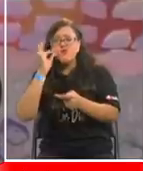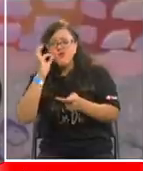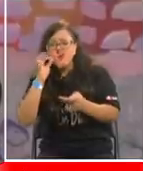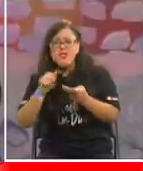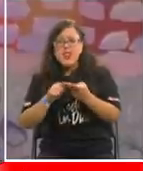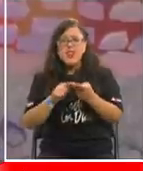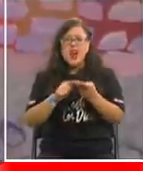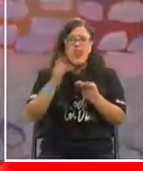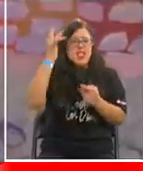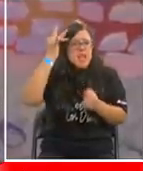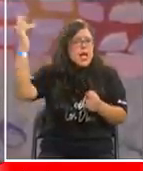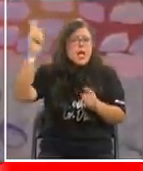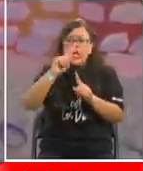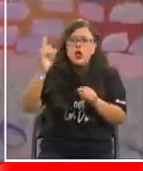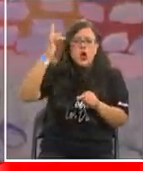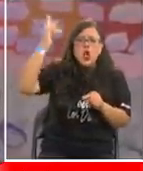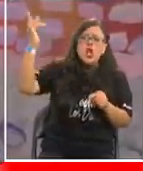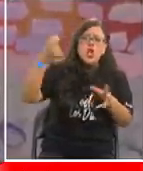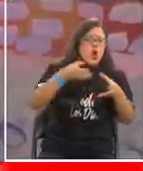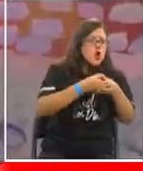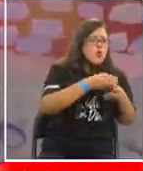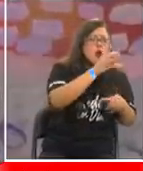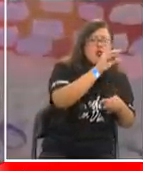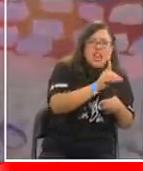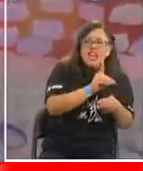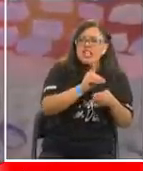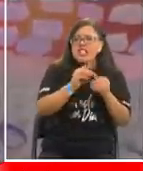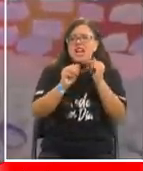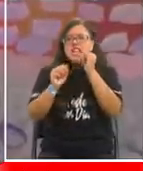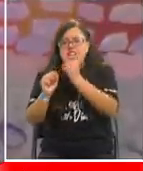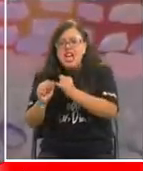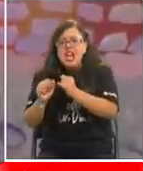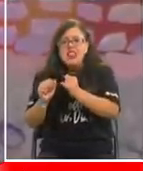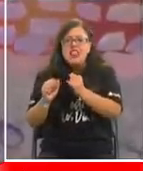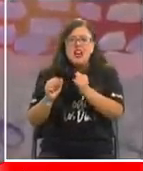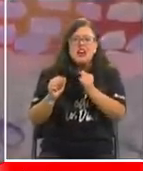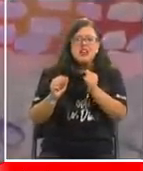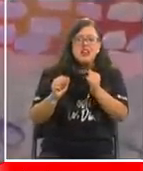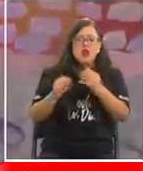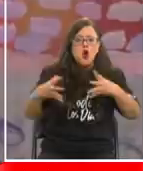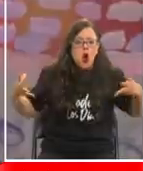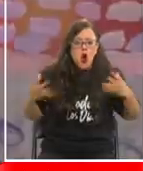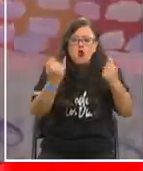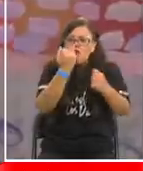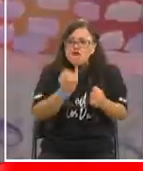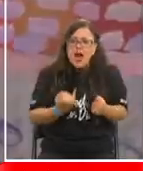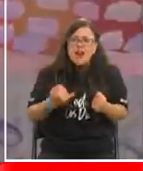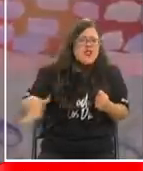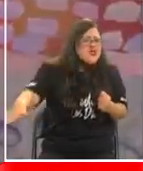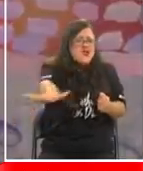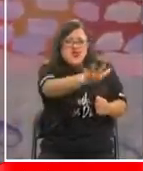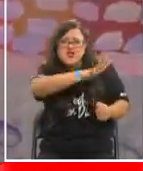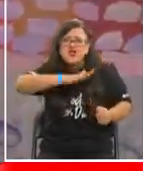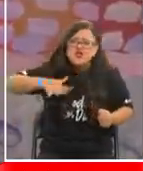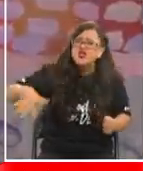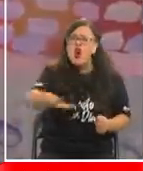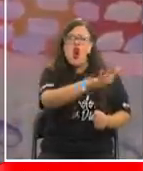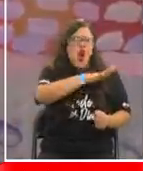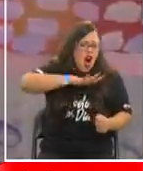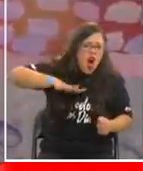el gordo el flaco el de la izquierda el de la derecha de la primera línea la última línea frente a esto estamos todas en primera línea